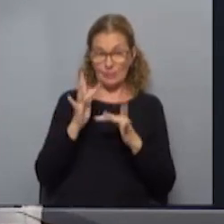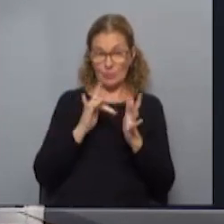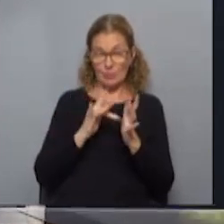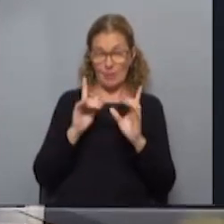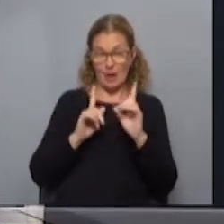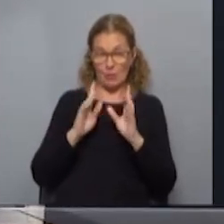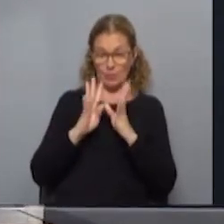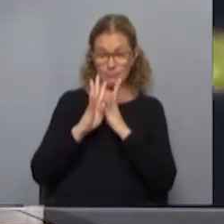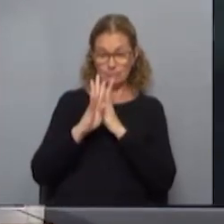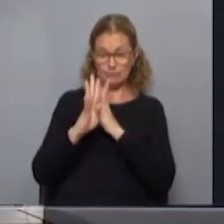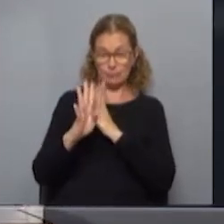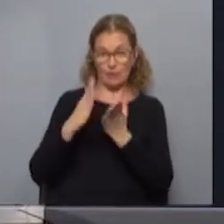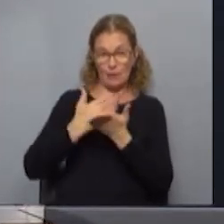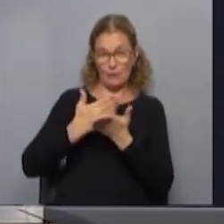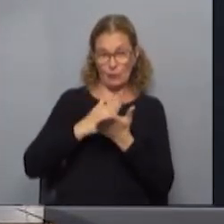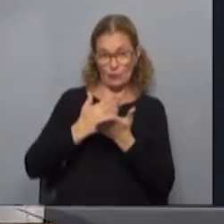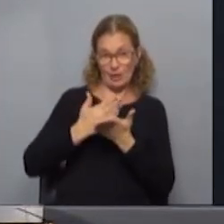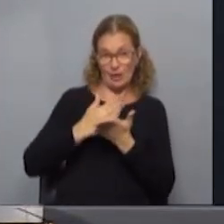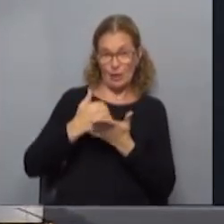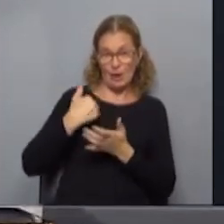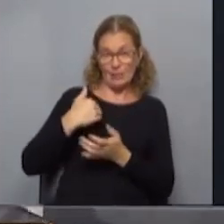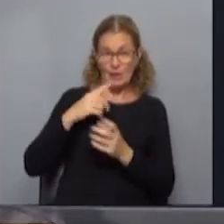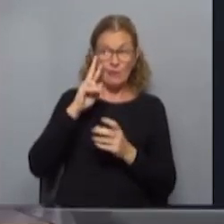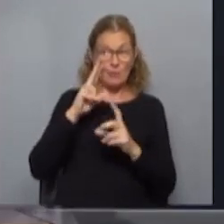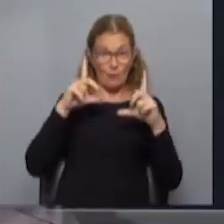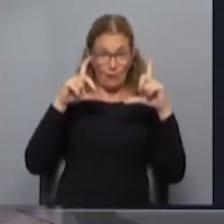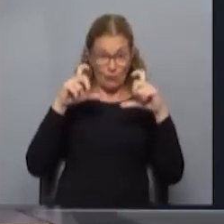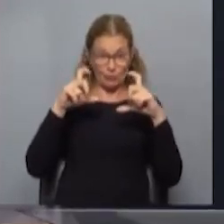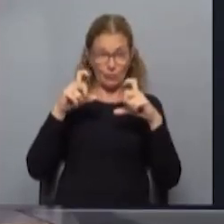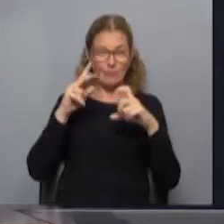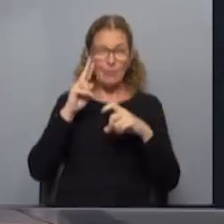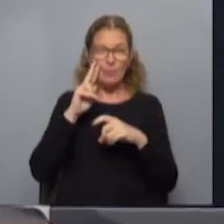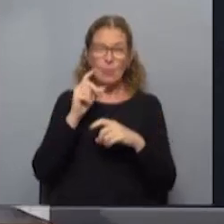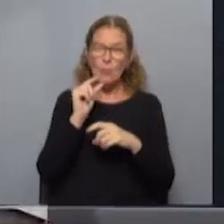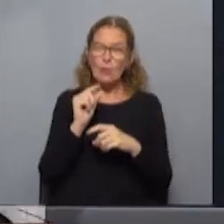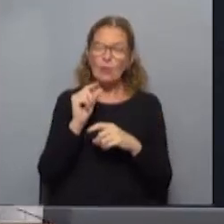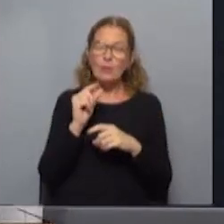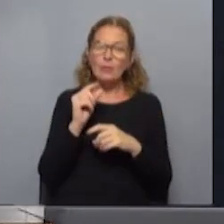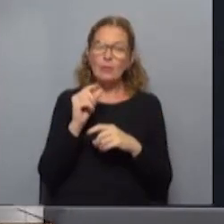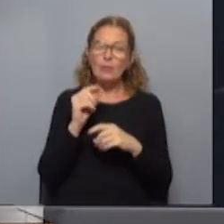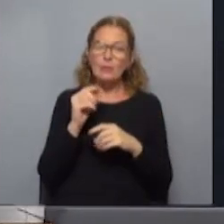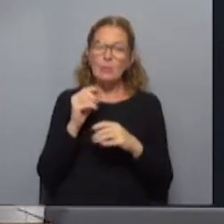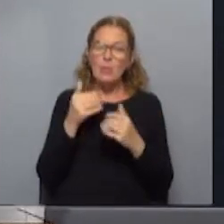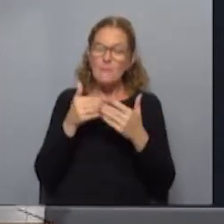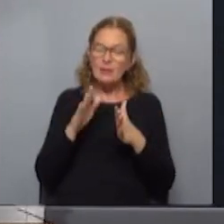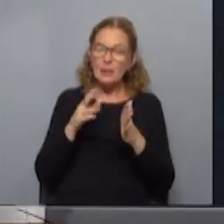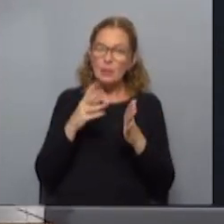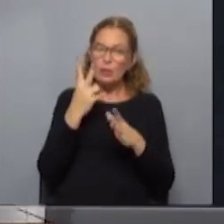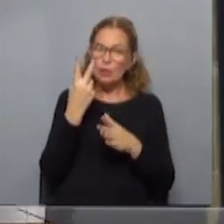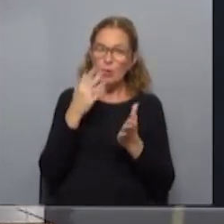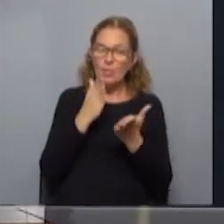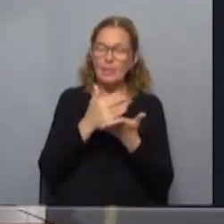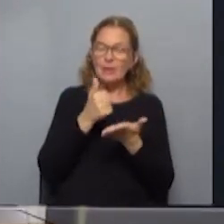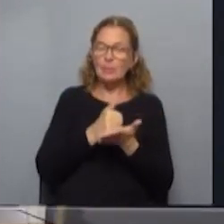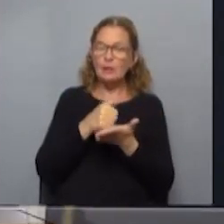algo que tuvo largas filas en la frontera con Argentina. Hemos visto fotos. Y bueno, y vamos a ver un poco qué pasa, vamos a arrancar por Salto, en dos departamentos